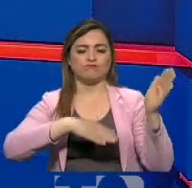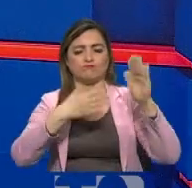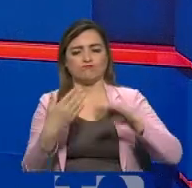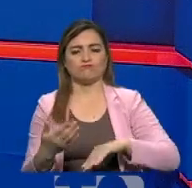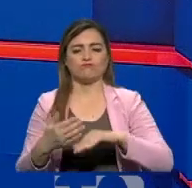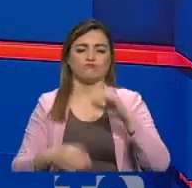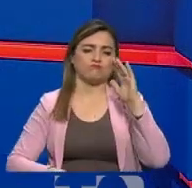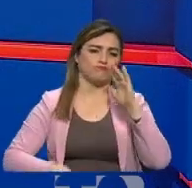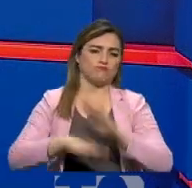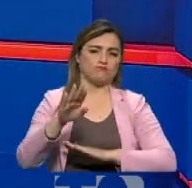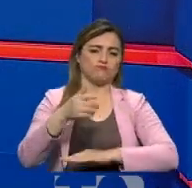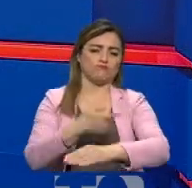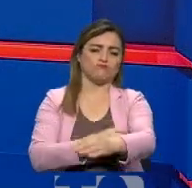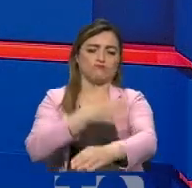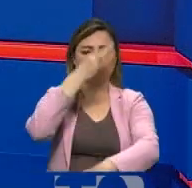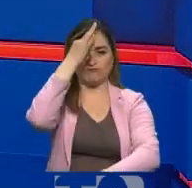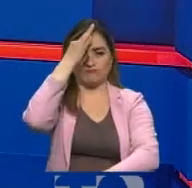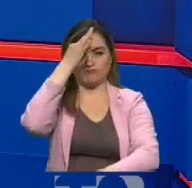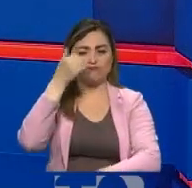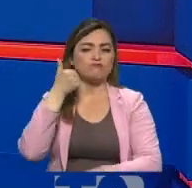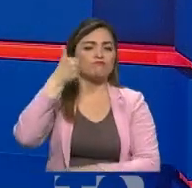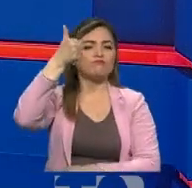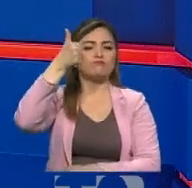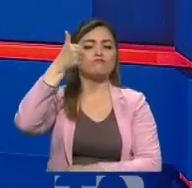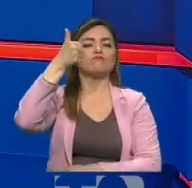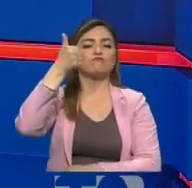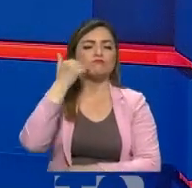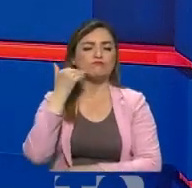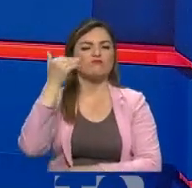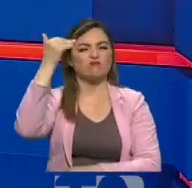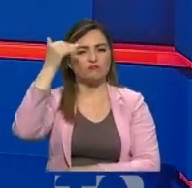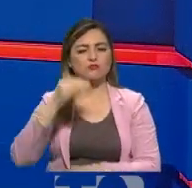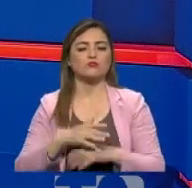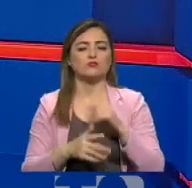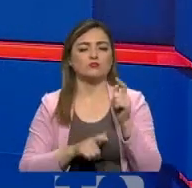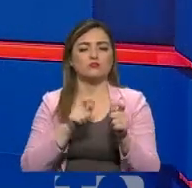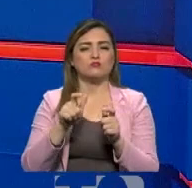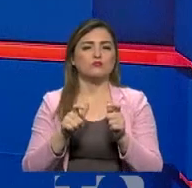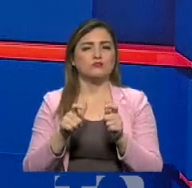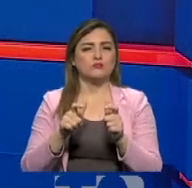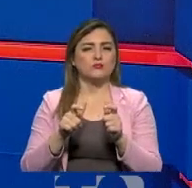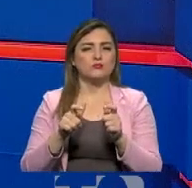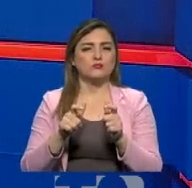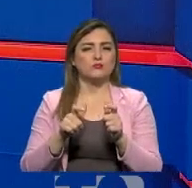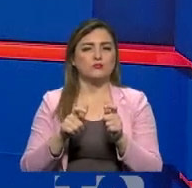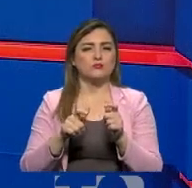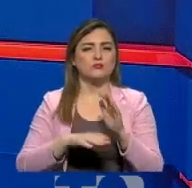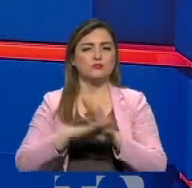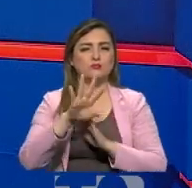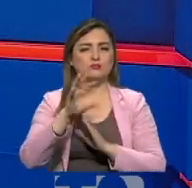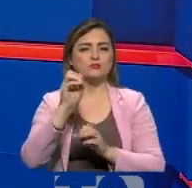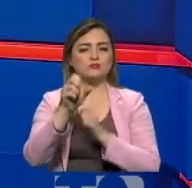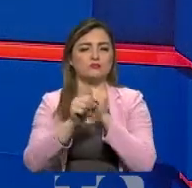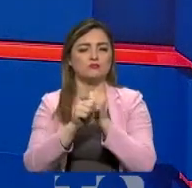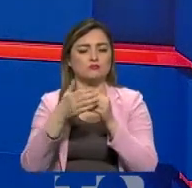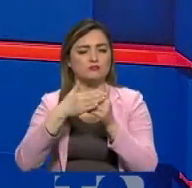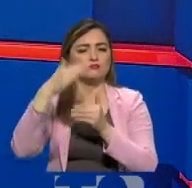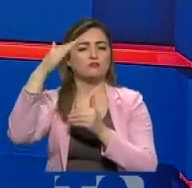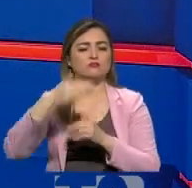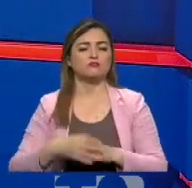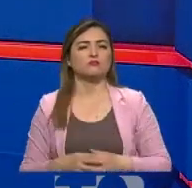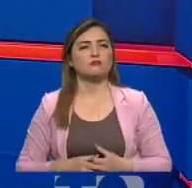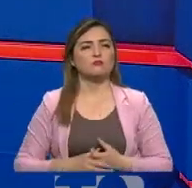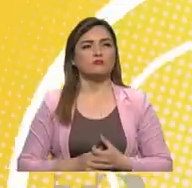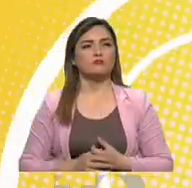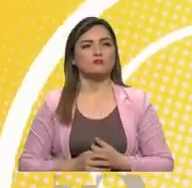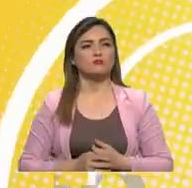más se hospitaliza, es el de los adultos mayores y obviamente de las personas que tienen más de cuarenta años hacia arriba. Es decir,